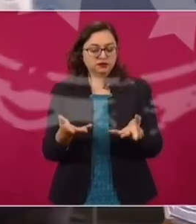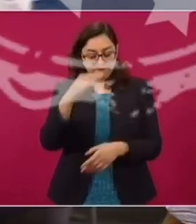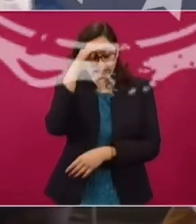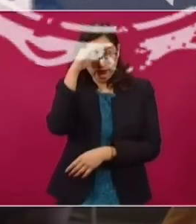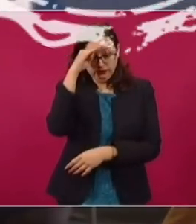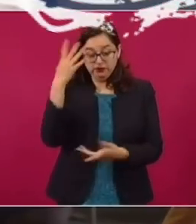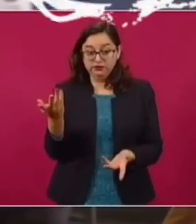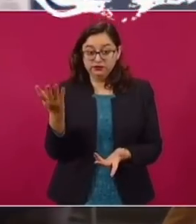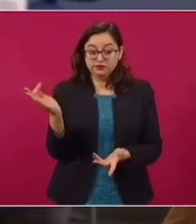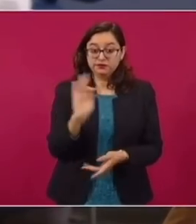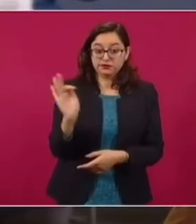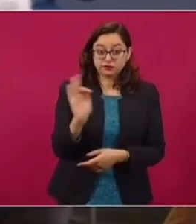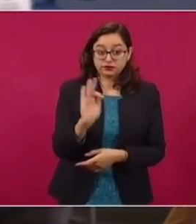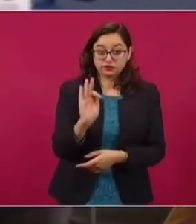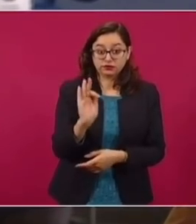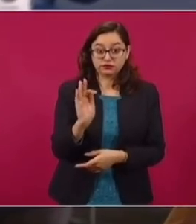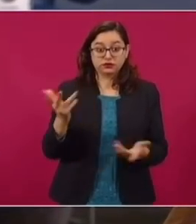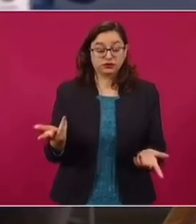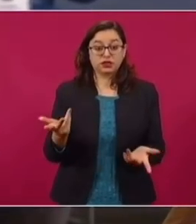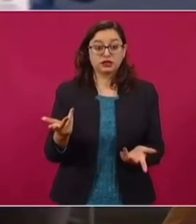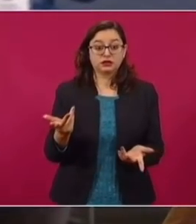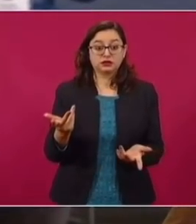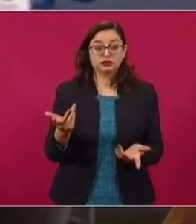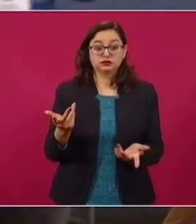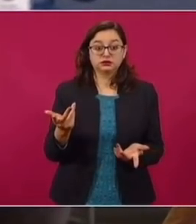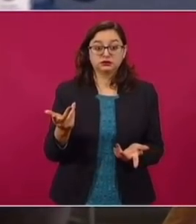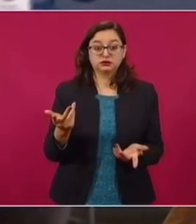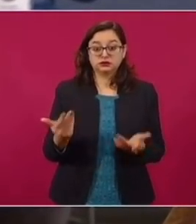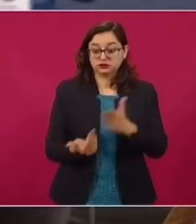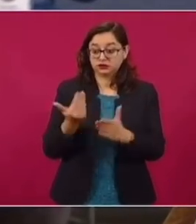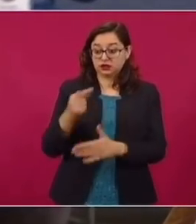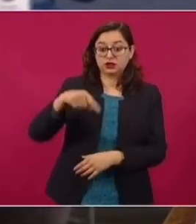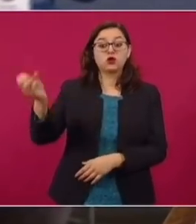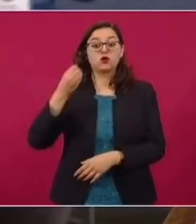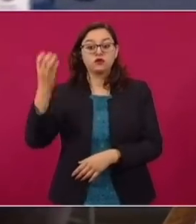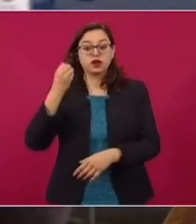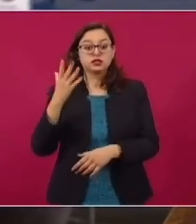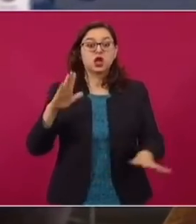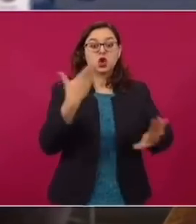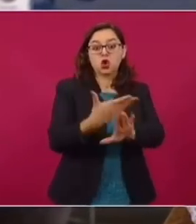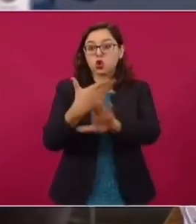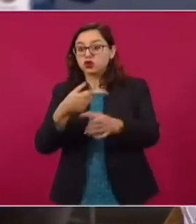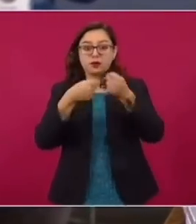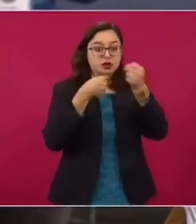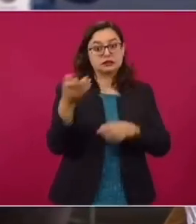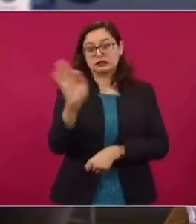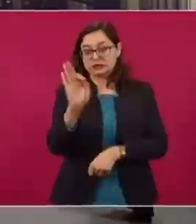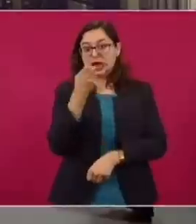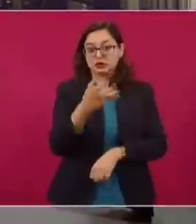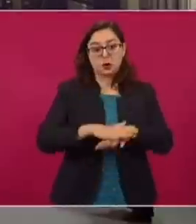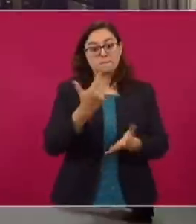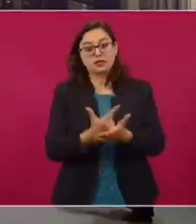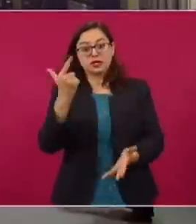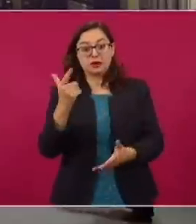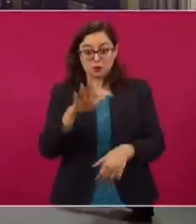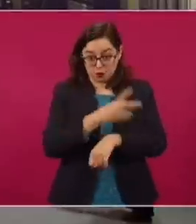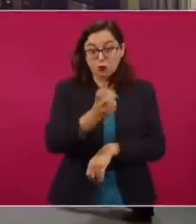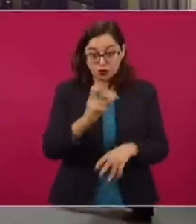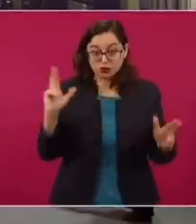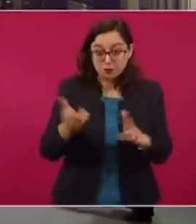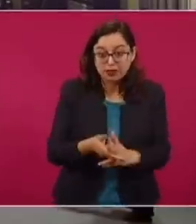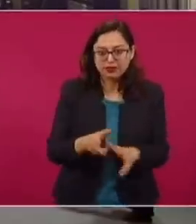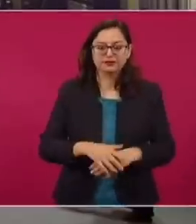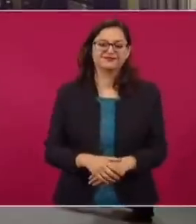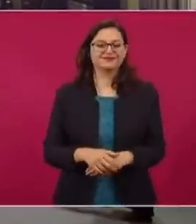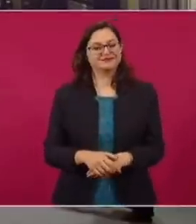No considera que las críticas que se hacen desde un foro tan relevante como son la conferencia maionera aumentan los riesgos para el remio periodístico. No, no, esa es una